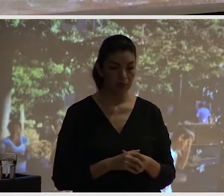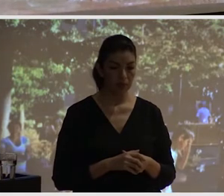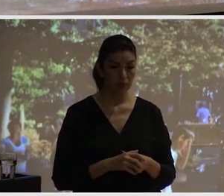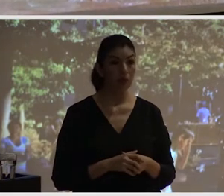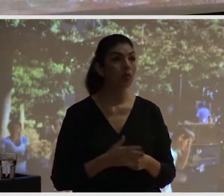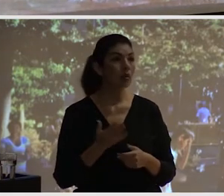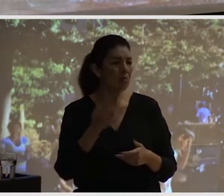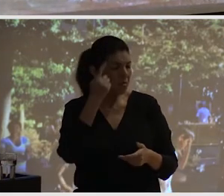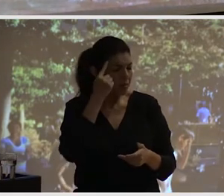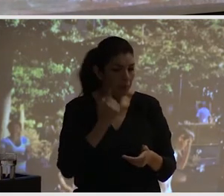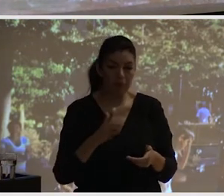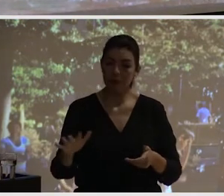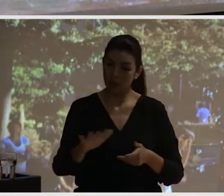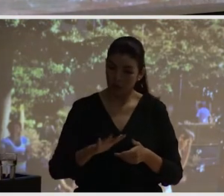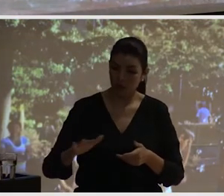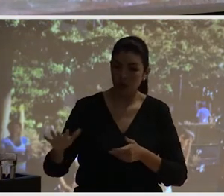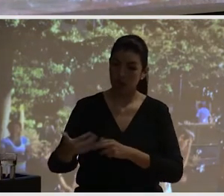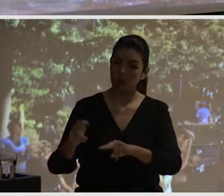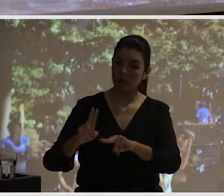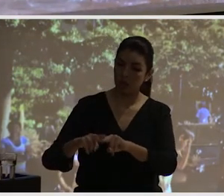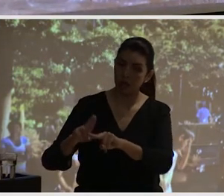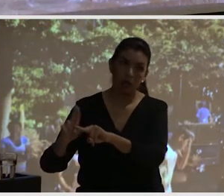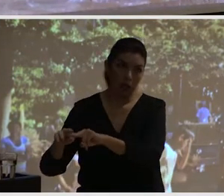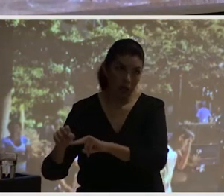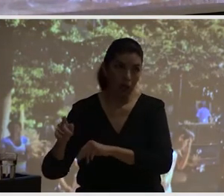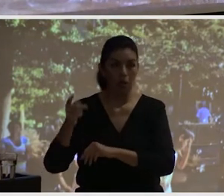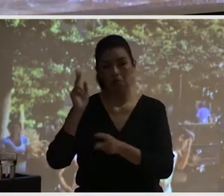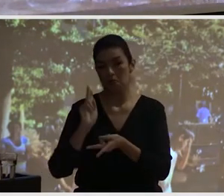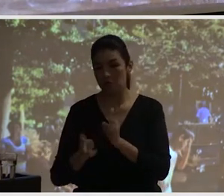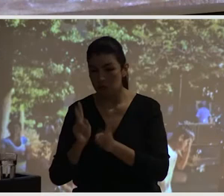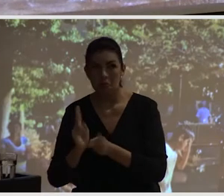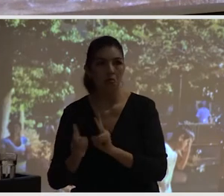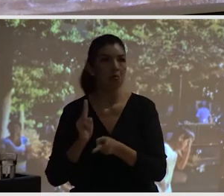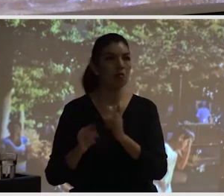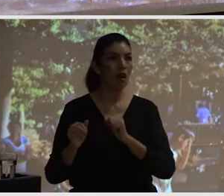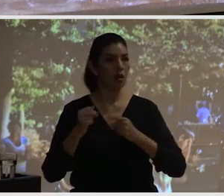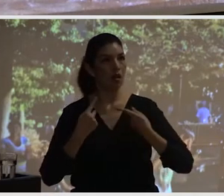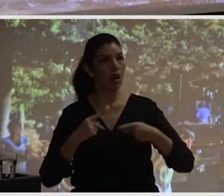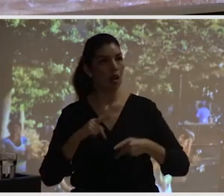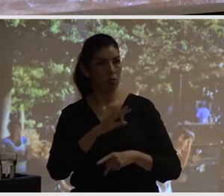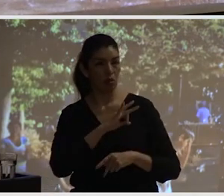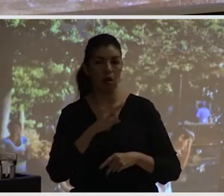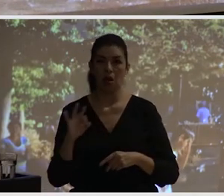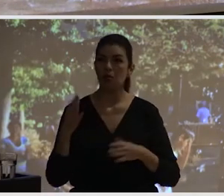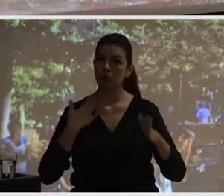el moverse, el estar, el relacionarse uno con el otro, esto es la vida pública. Y nosotros lo medimos.